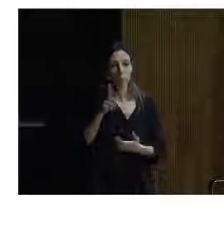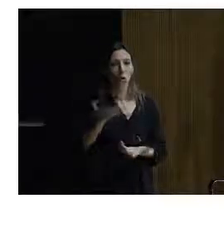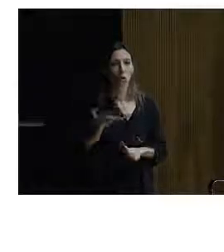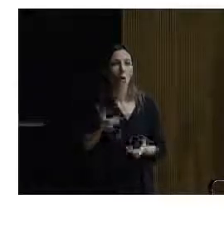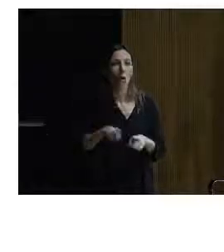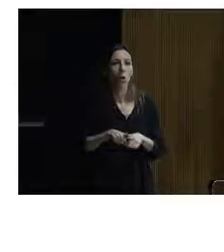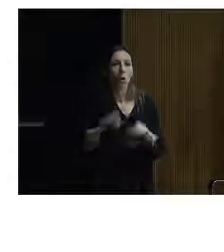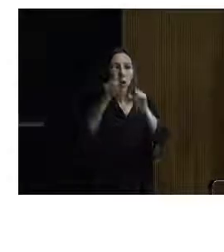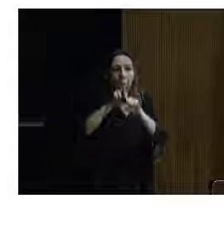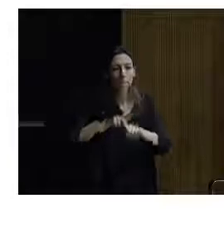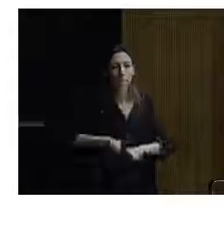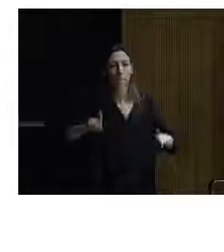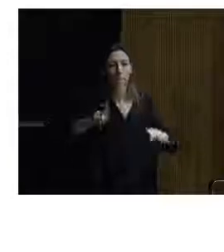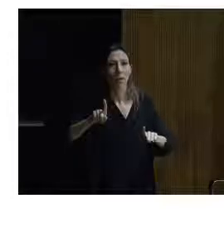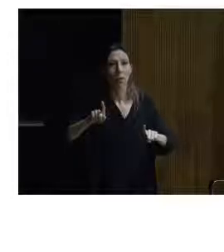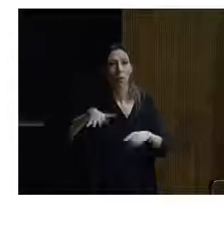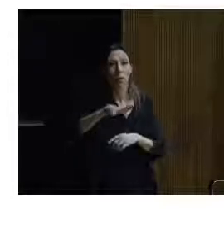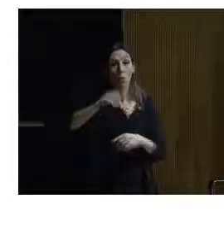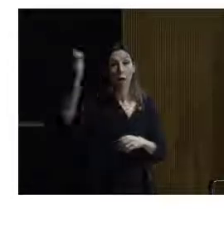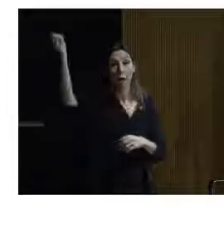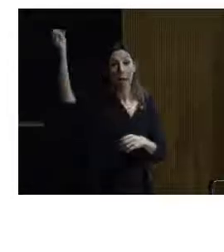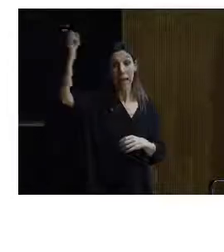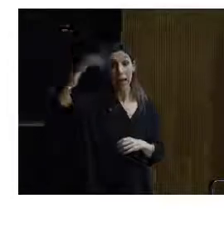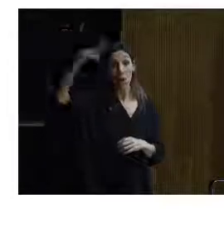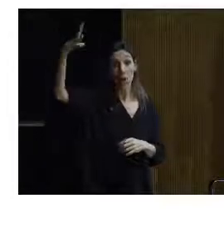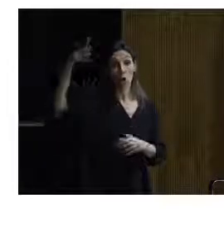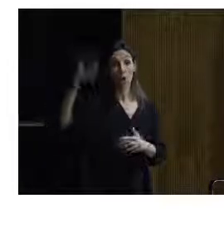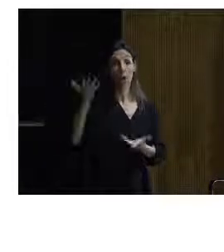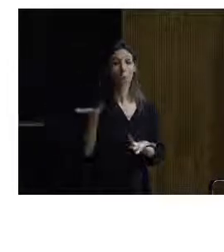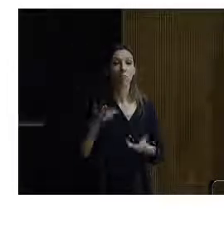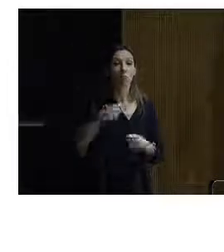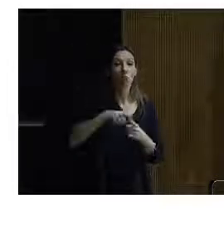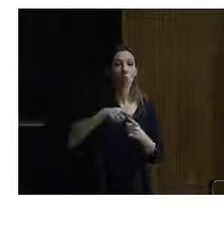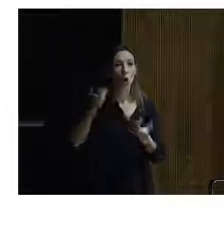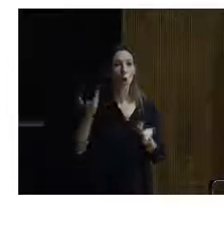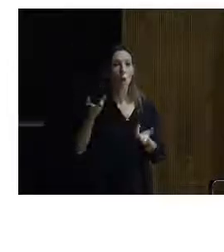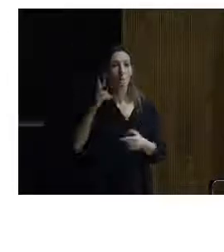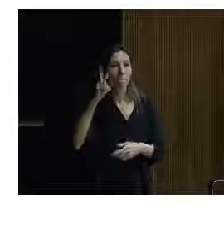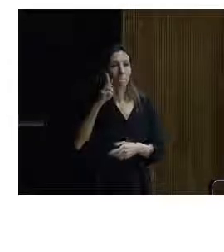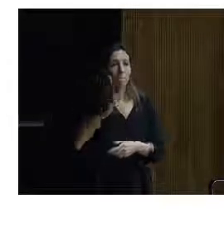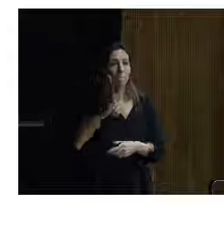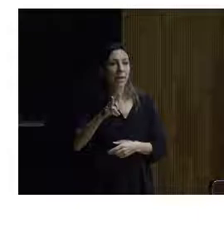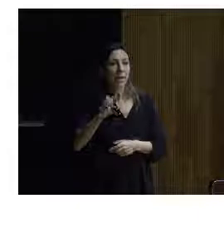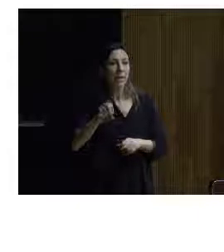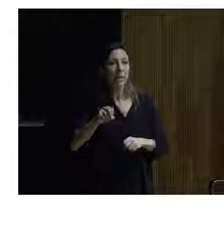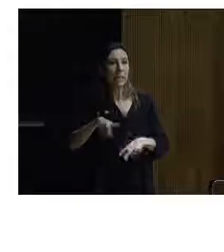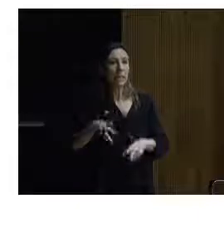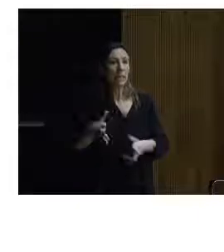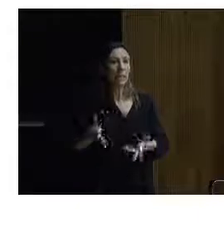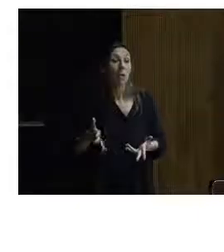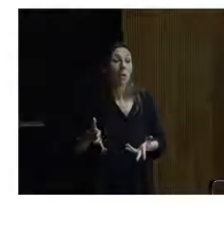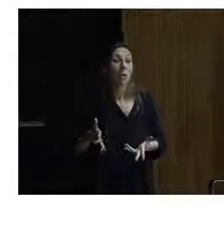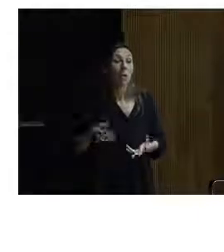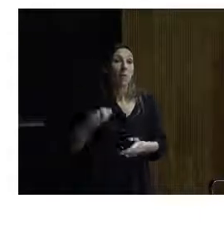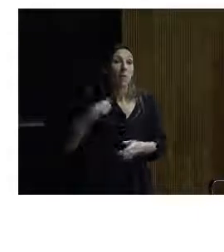podemos iluminar un recinto sin que se vean las cosas, a menos que contratemos a un ejército de luciernas a